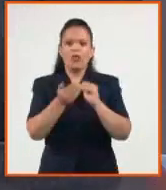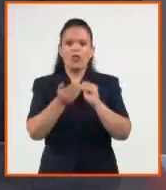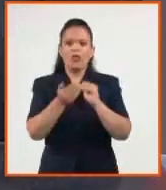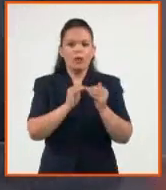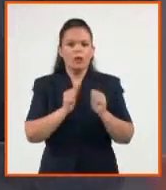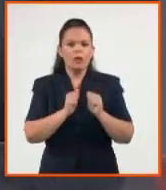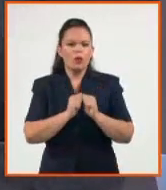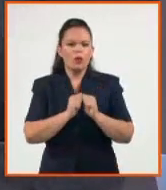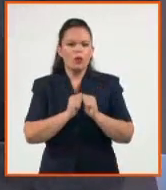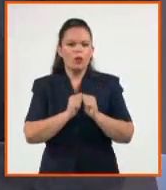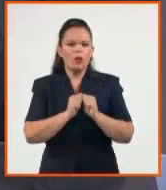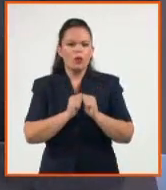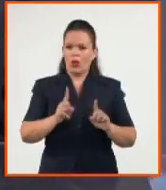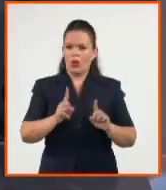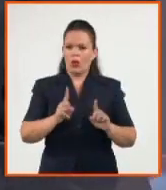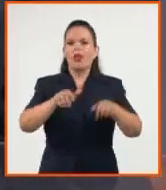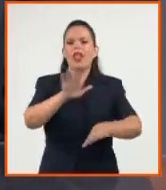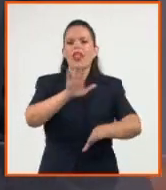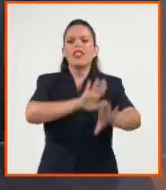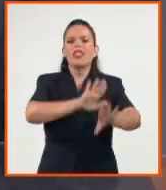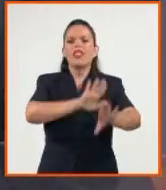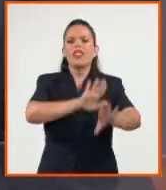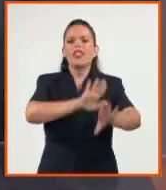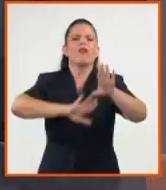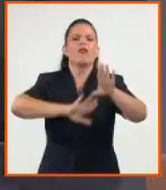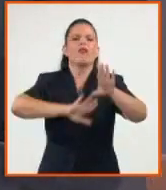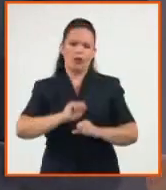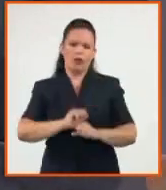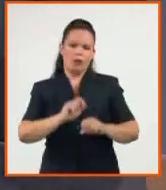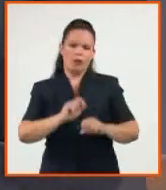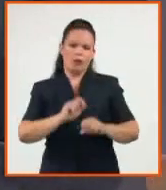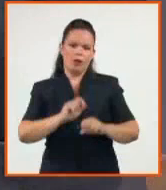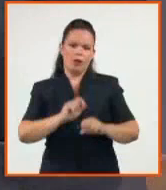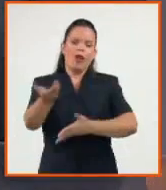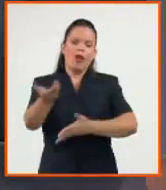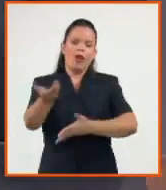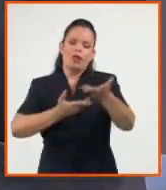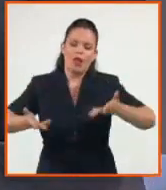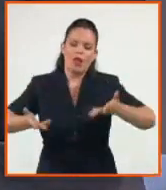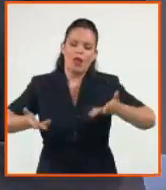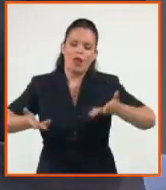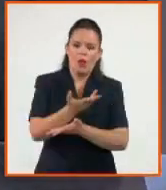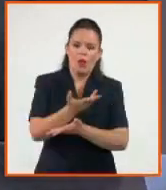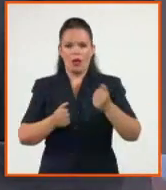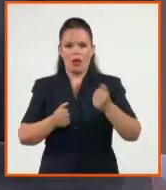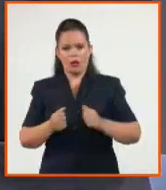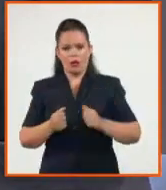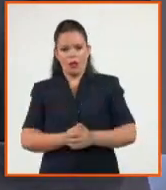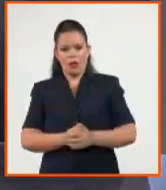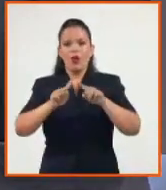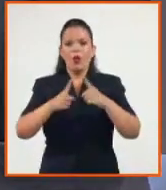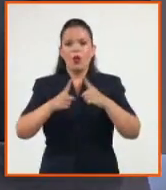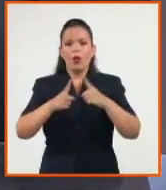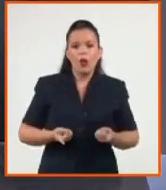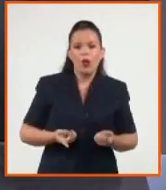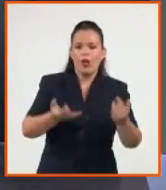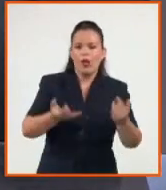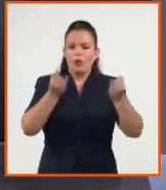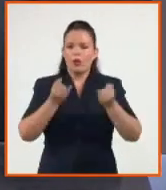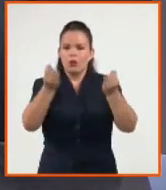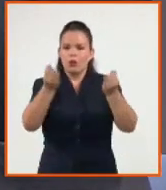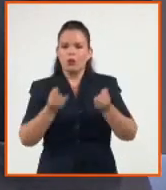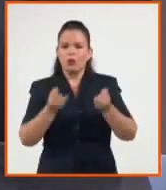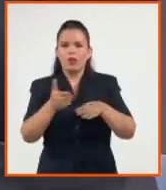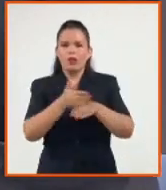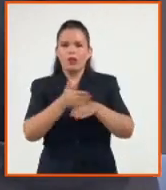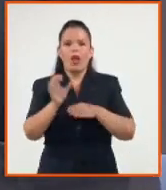intercambio, de reflexión, de expresión, de quejas, de planteamiento de la población. Que este modelo lo que viene